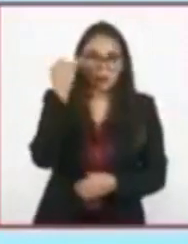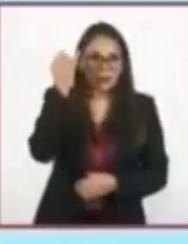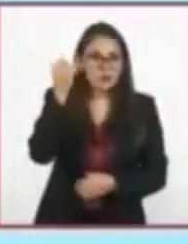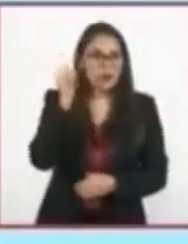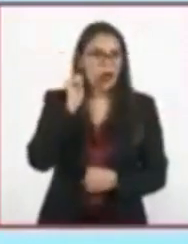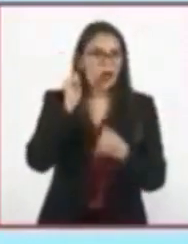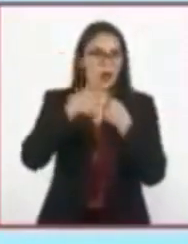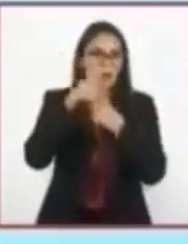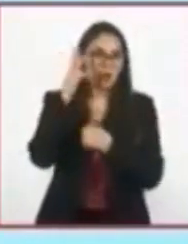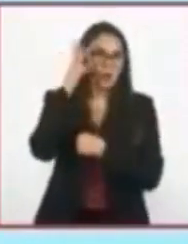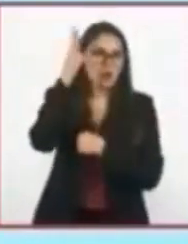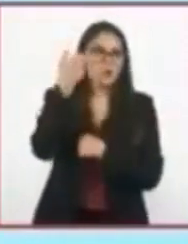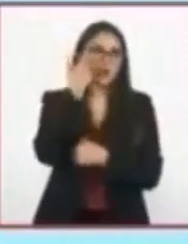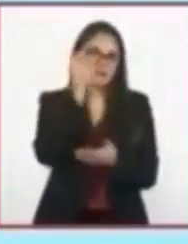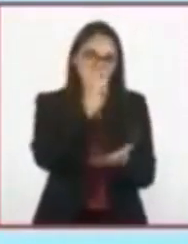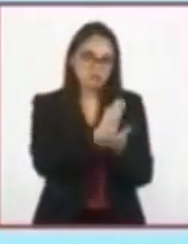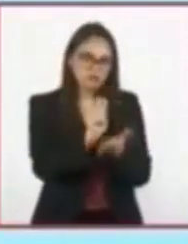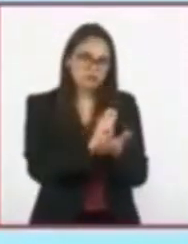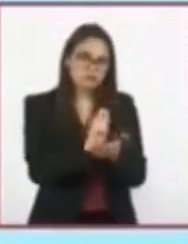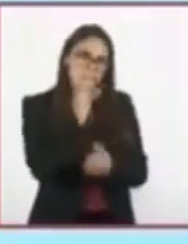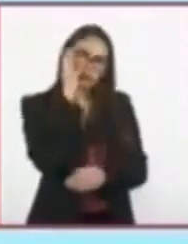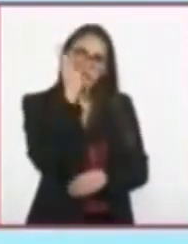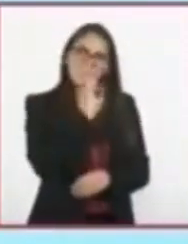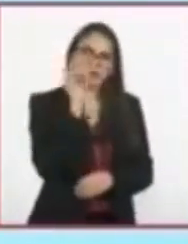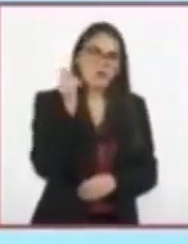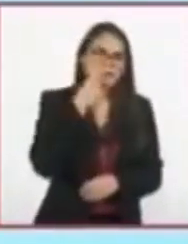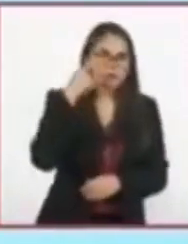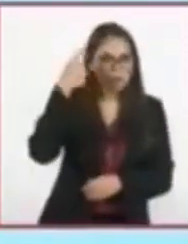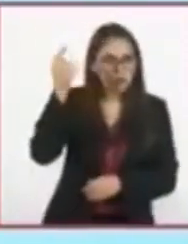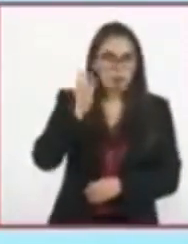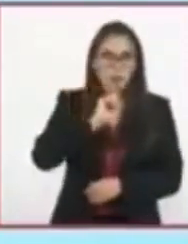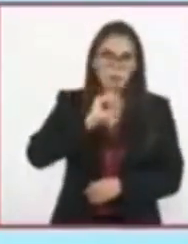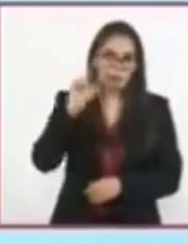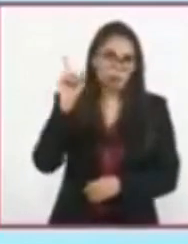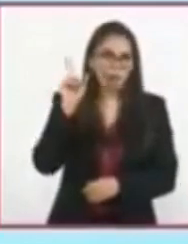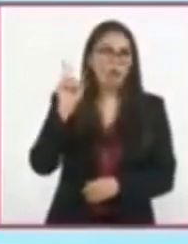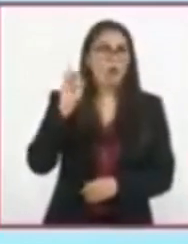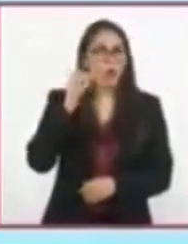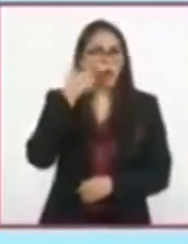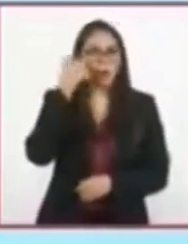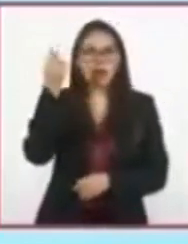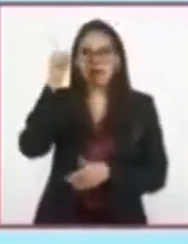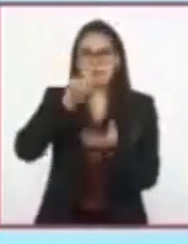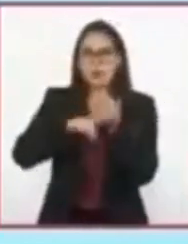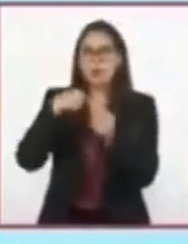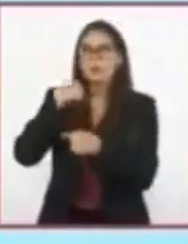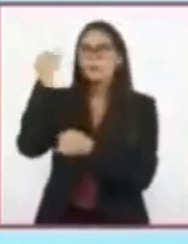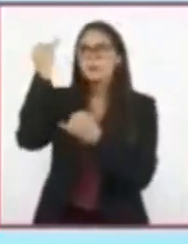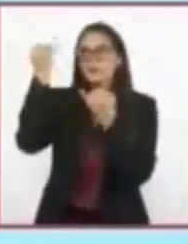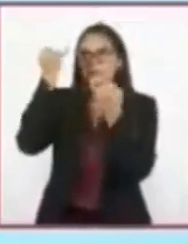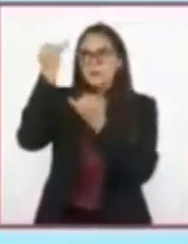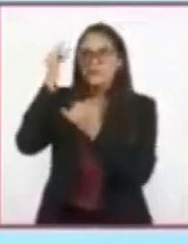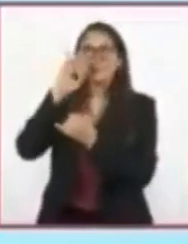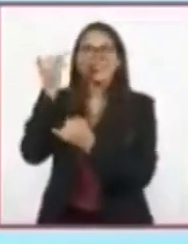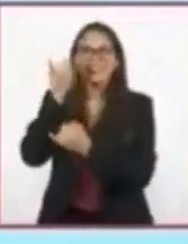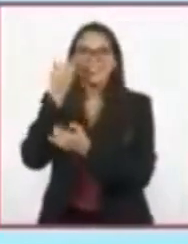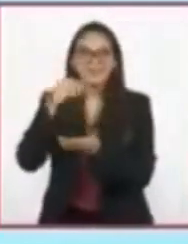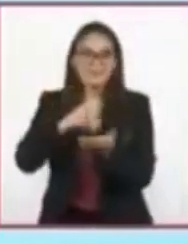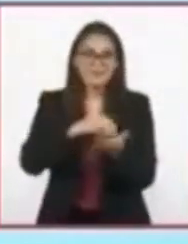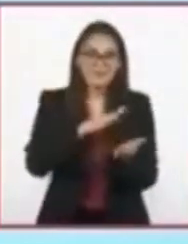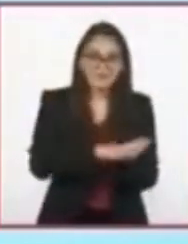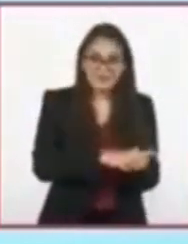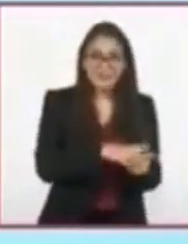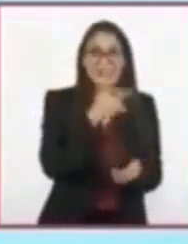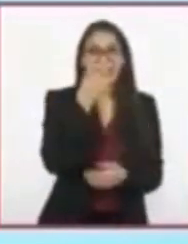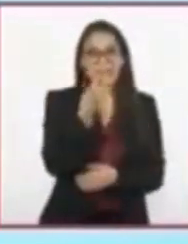escritores famosos? ¿O poder plasmar por escrito las historias que se desarrollan en su mente? Sabemos que esto último es más